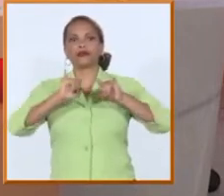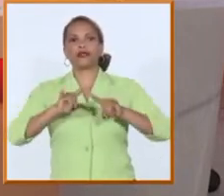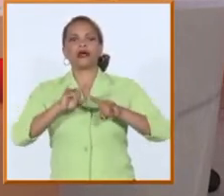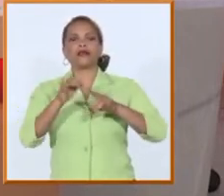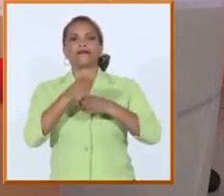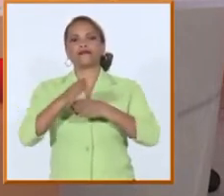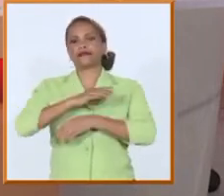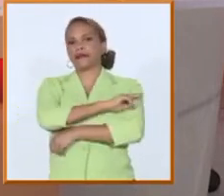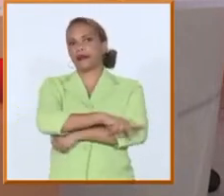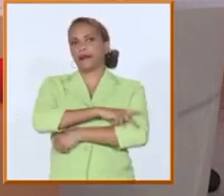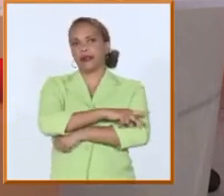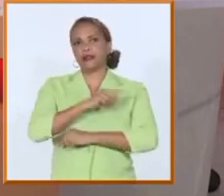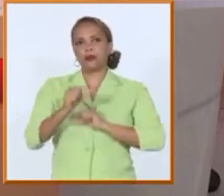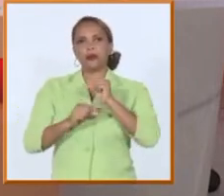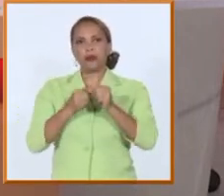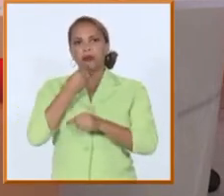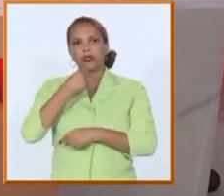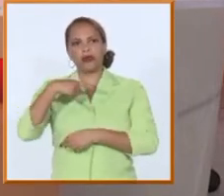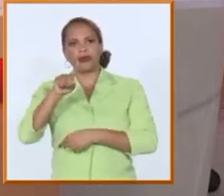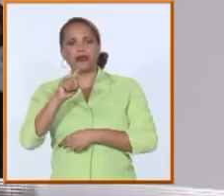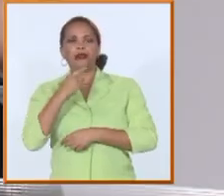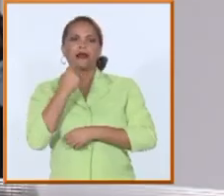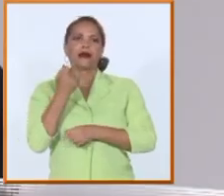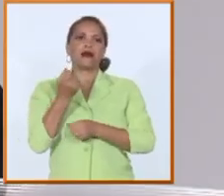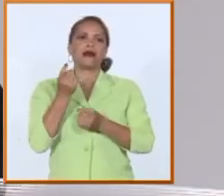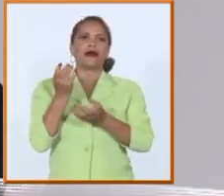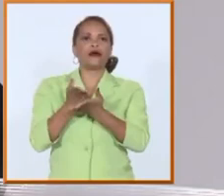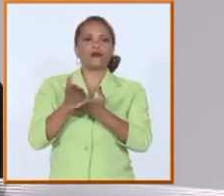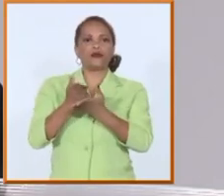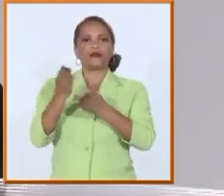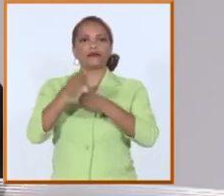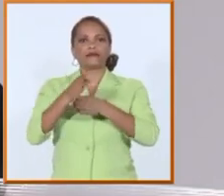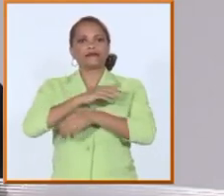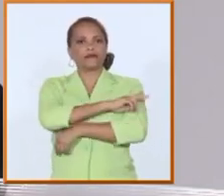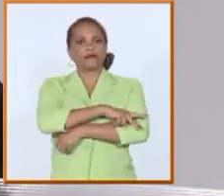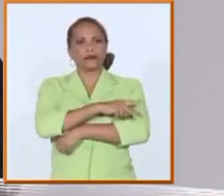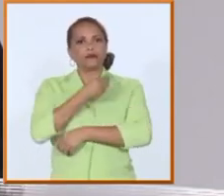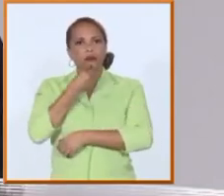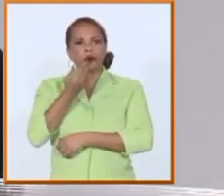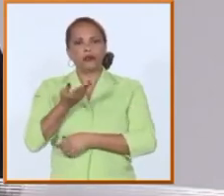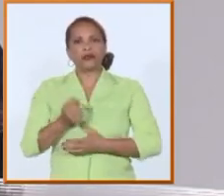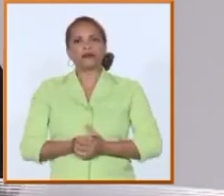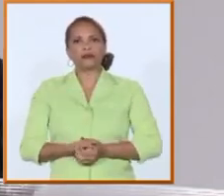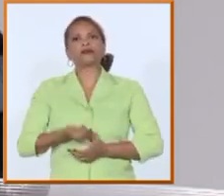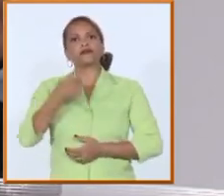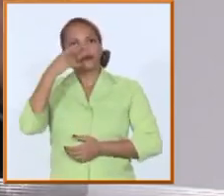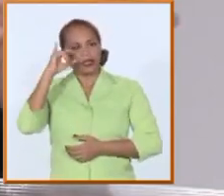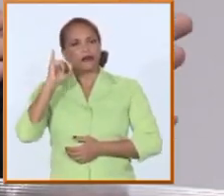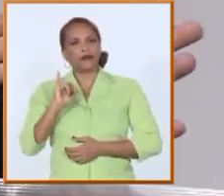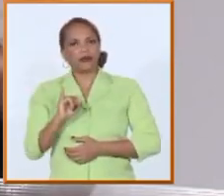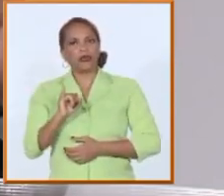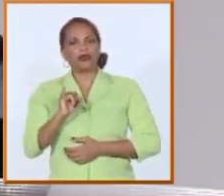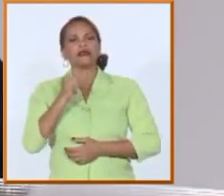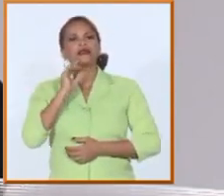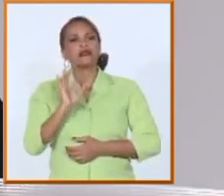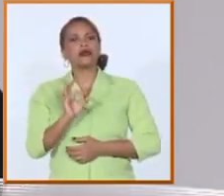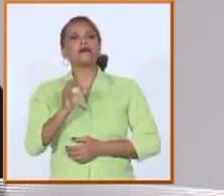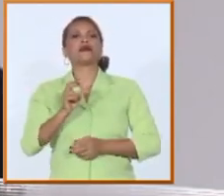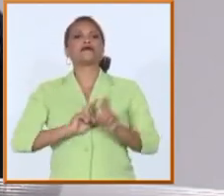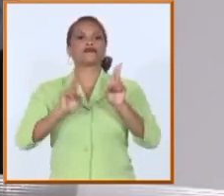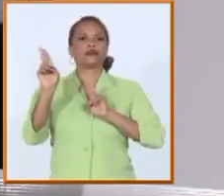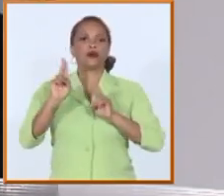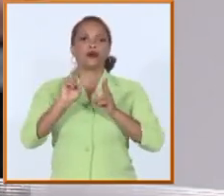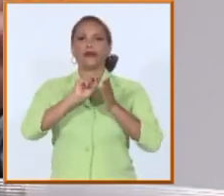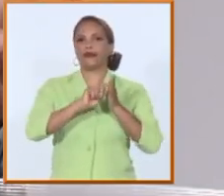las que cada vez se acerca más ese intercambio? Siempre la superación de posgrado con el exterior ha tenido un espacio en las relaciones